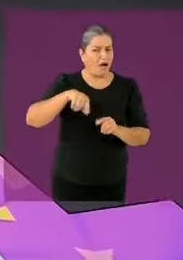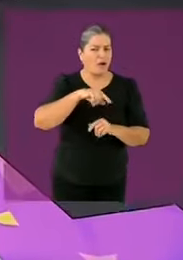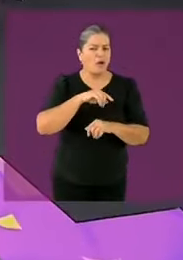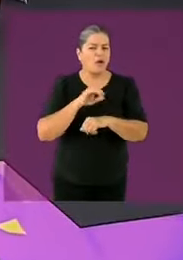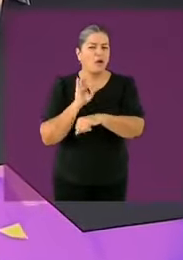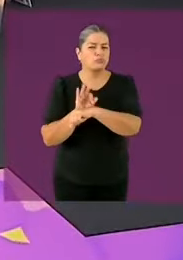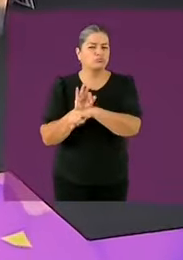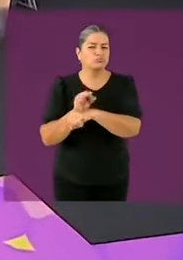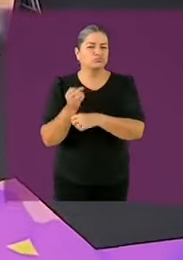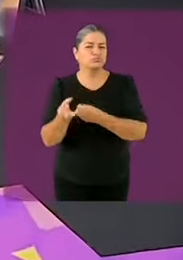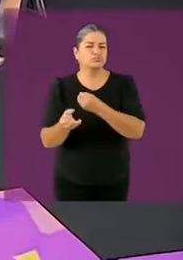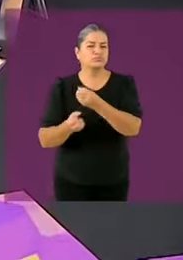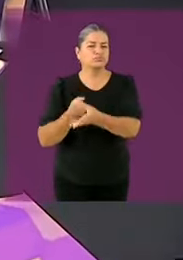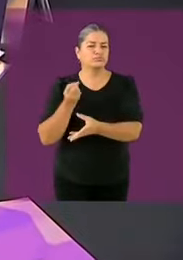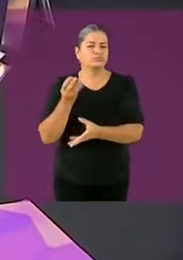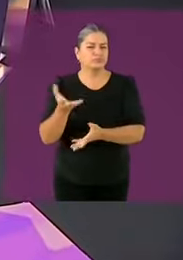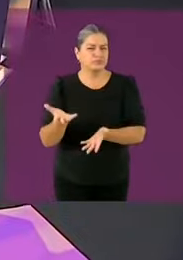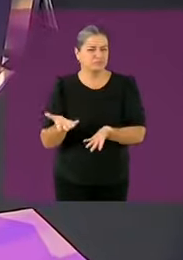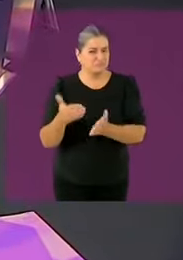Explícale a los mexicanos.